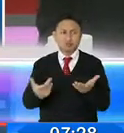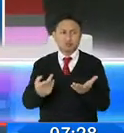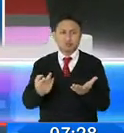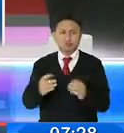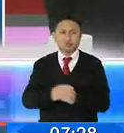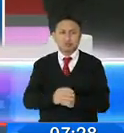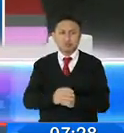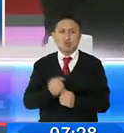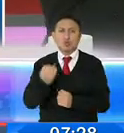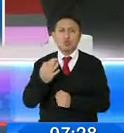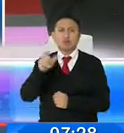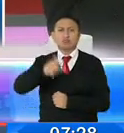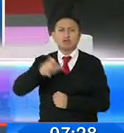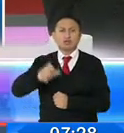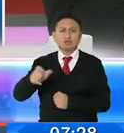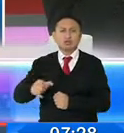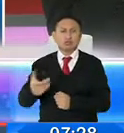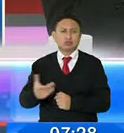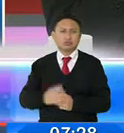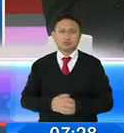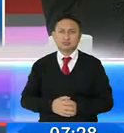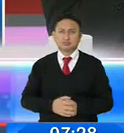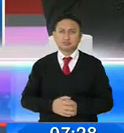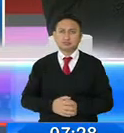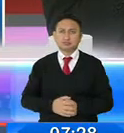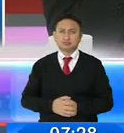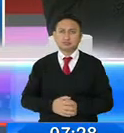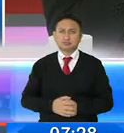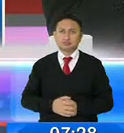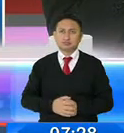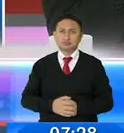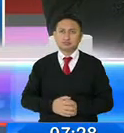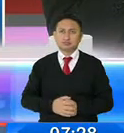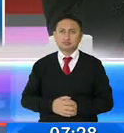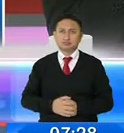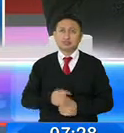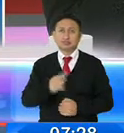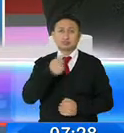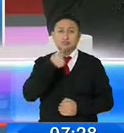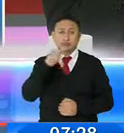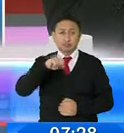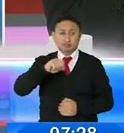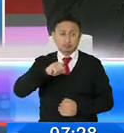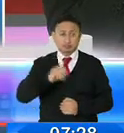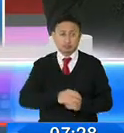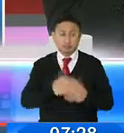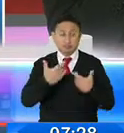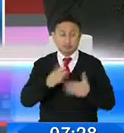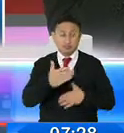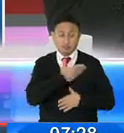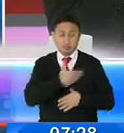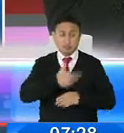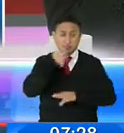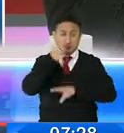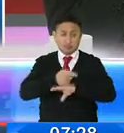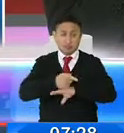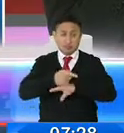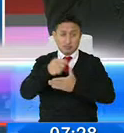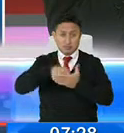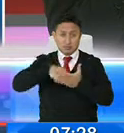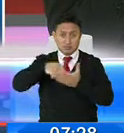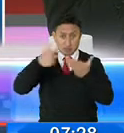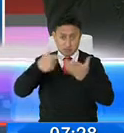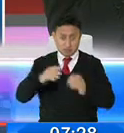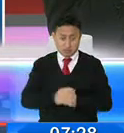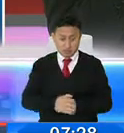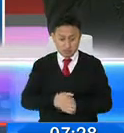universo de contribuyentes, economista. Roberto, lo que usted acaba de mencionar es asimismo un decreto emitido por el señor presidente